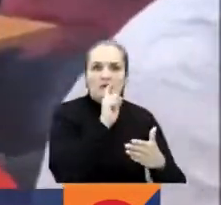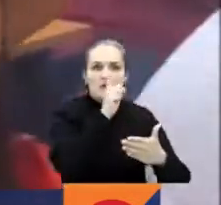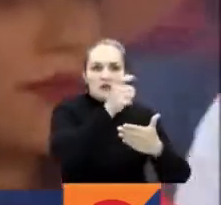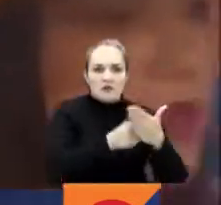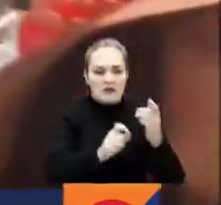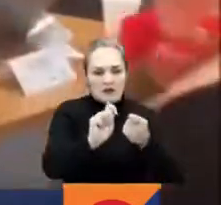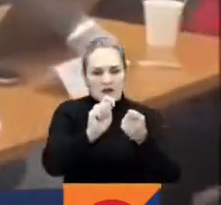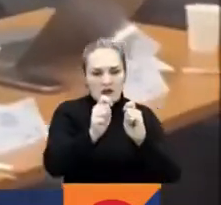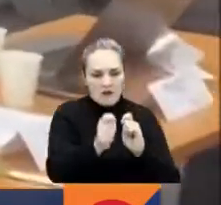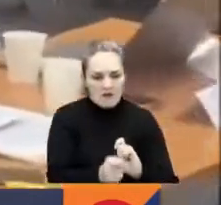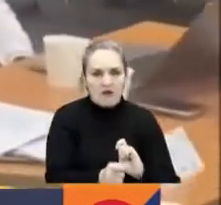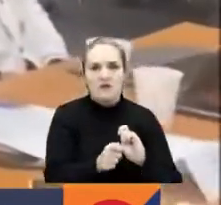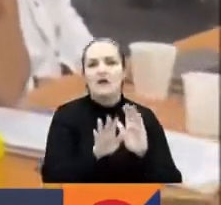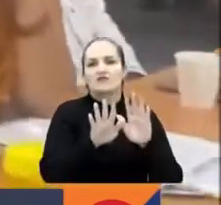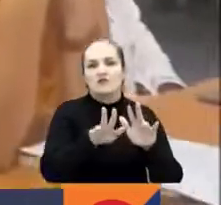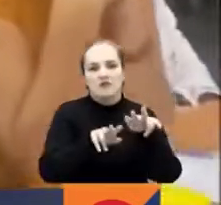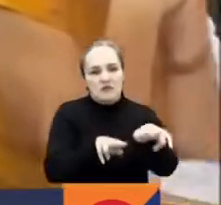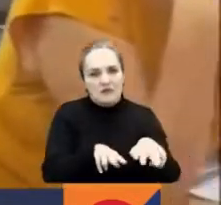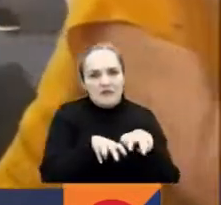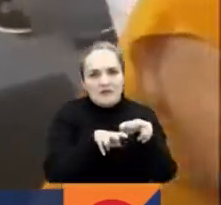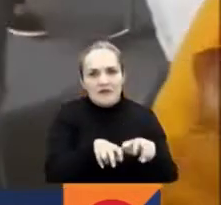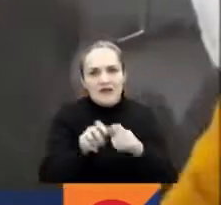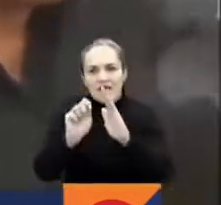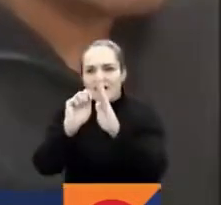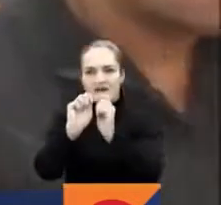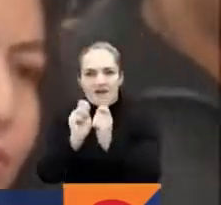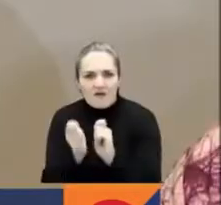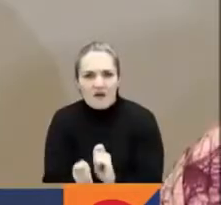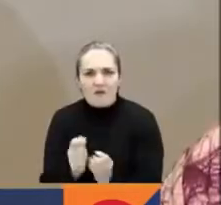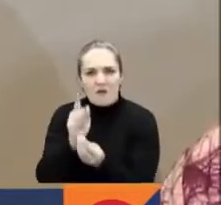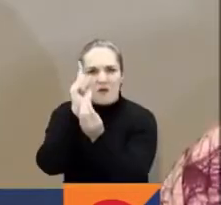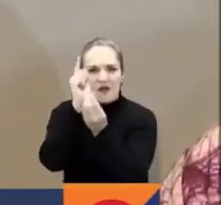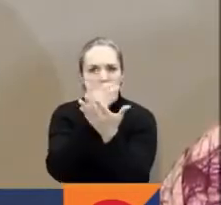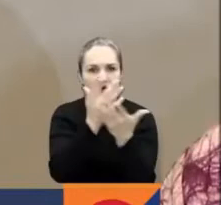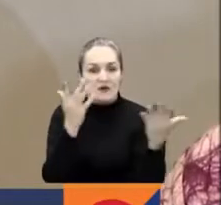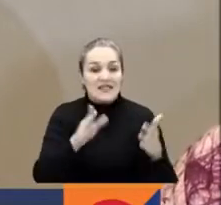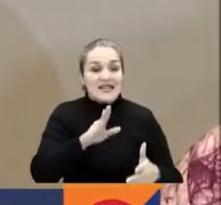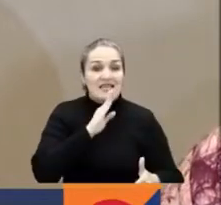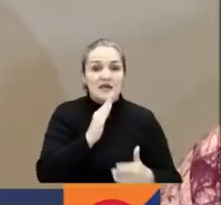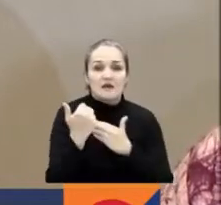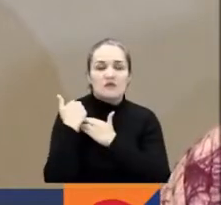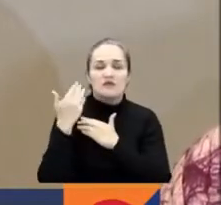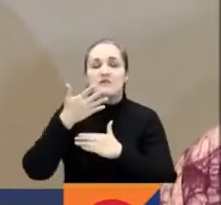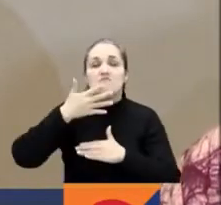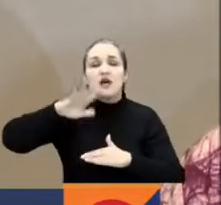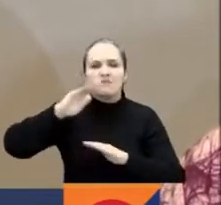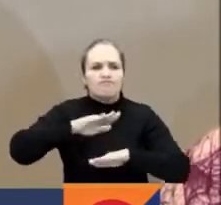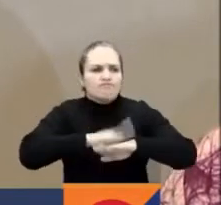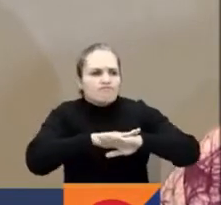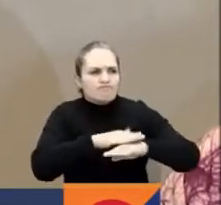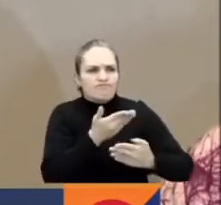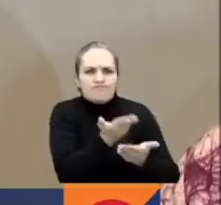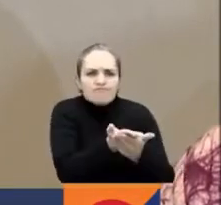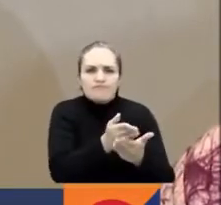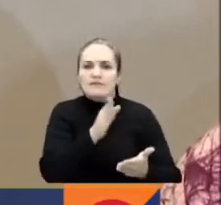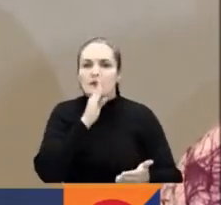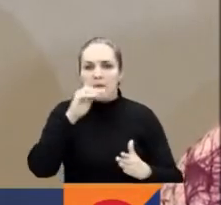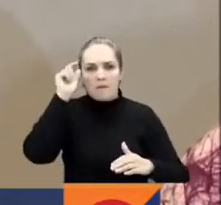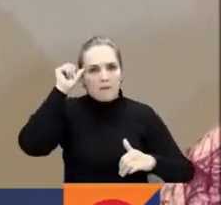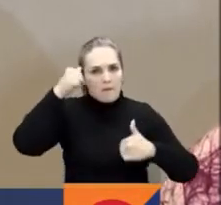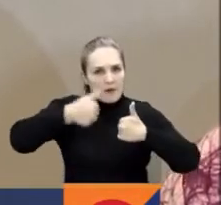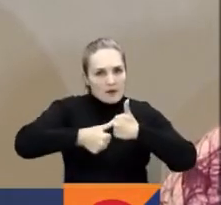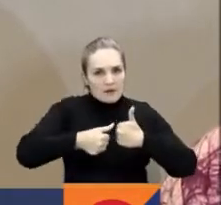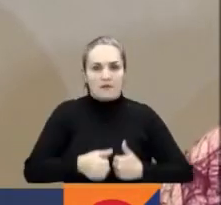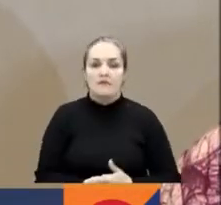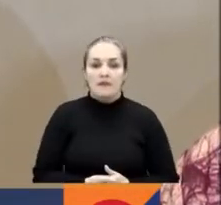Todas tendrán como ponentes a congresistas del Pacto Histórico. Tenemos la obligación como bloque de gobierno de liderar las reformas